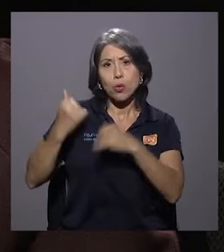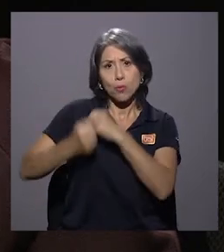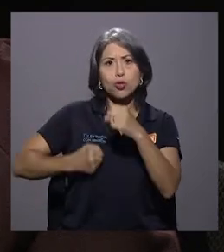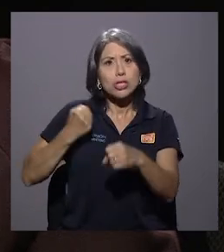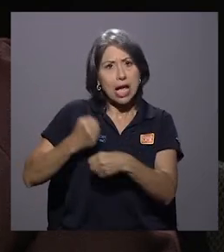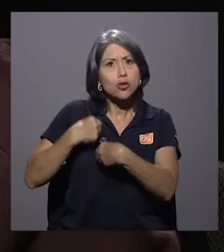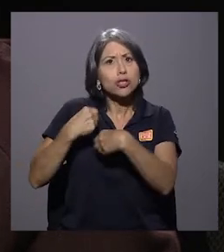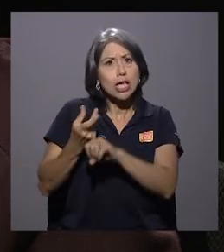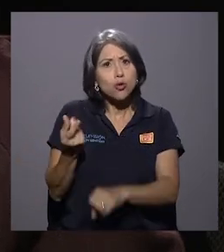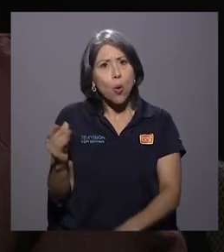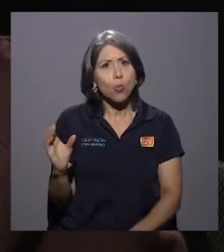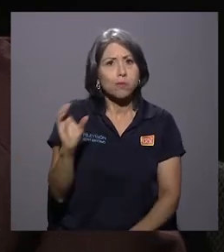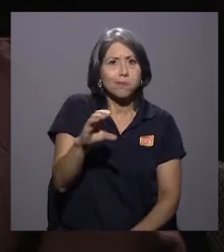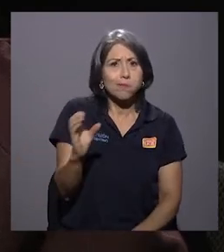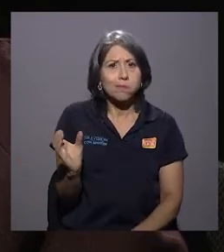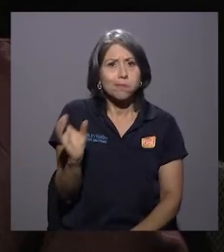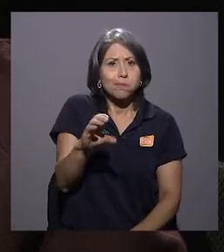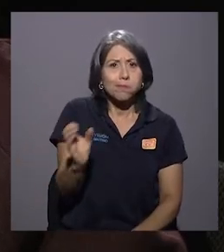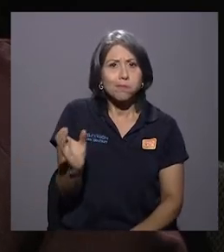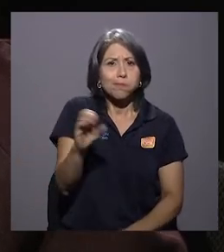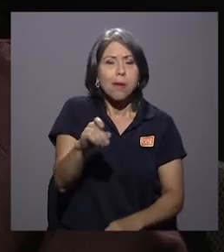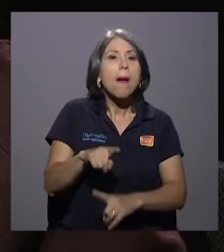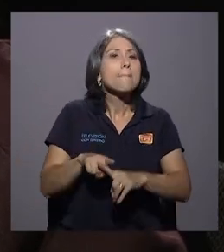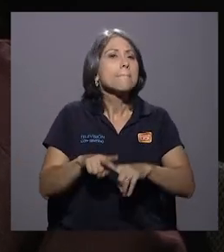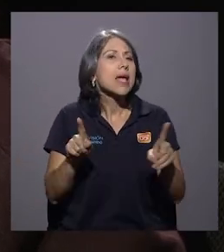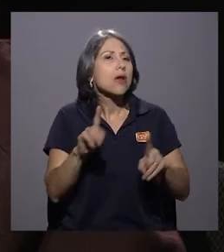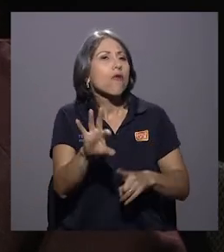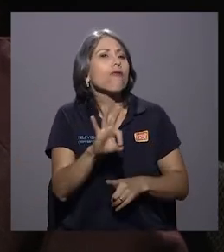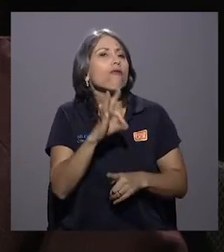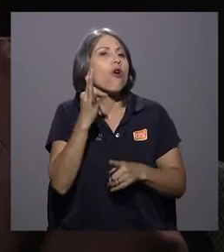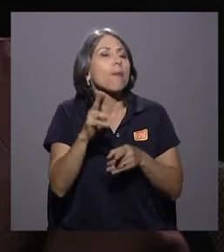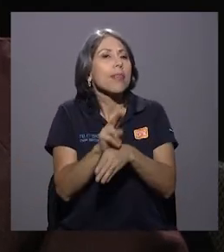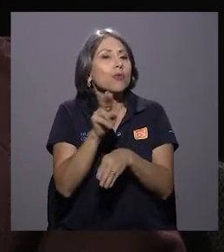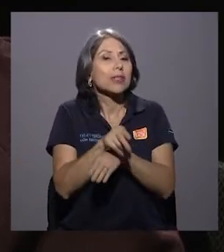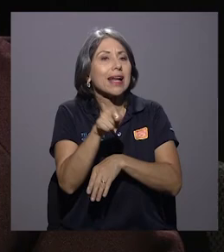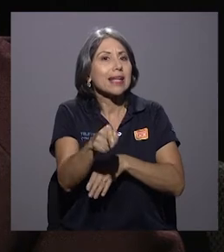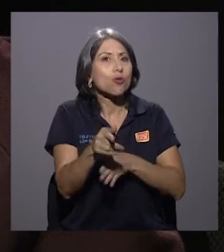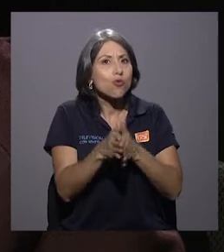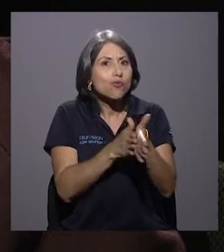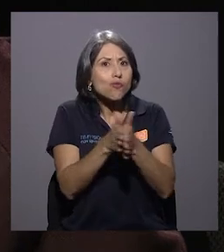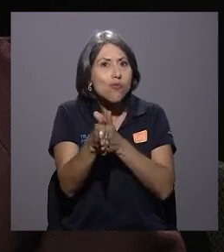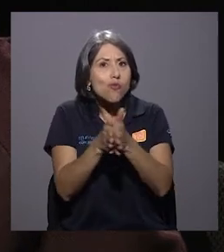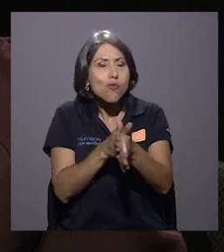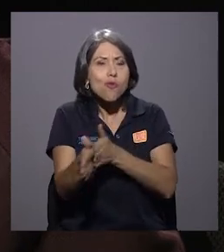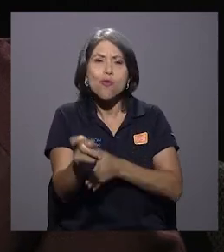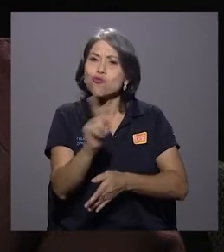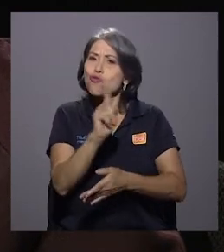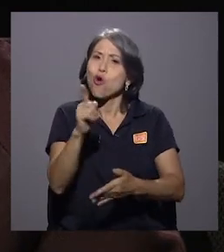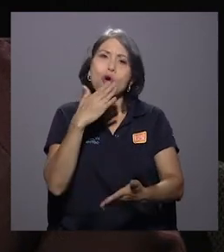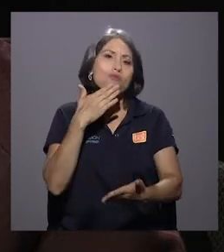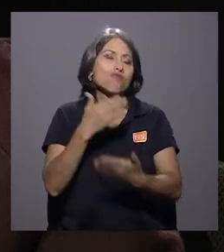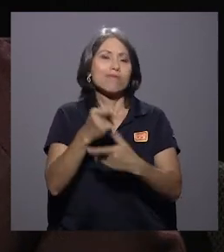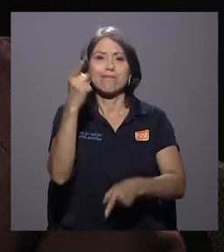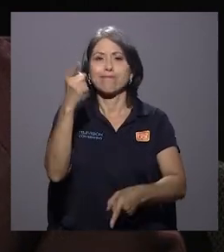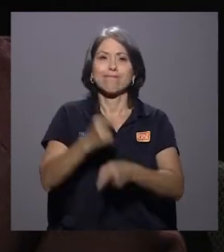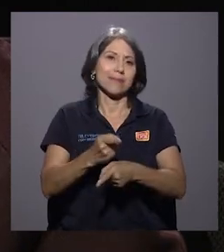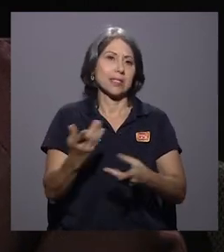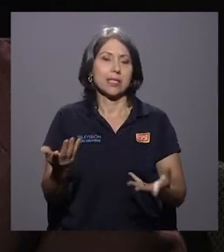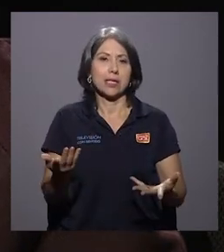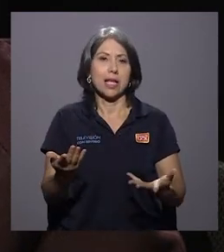años en relación con ello, pero la forma de la ejecución no fue tan efectiva y tuvo una